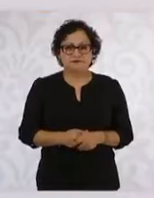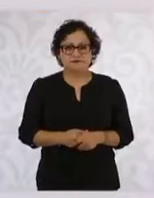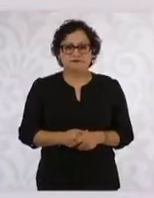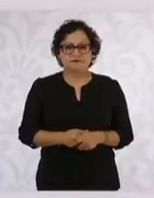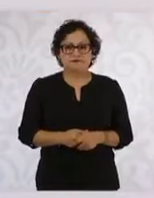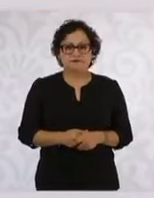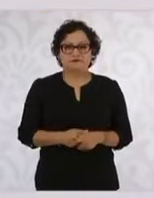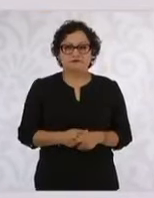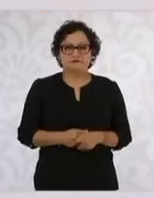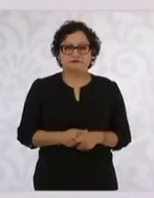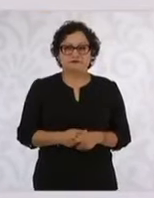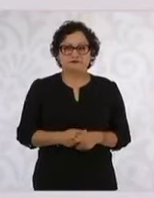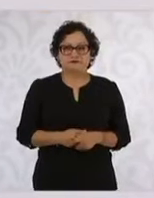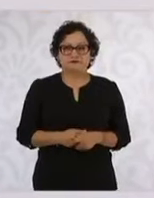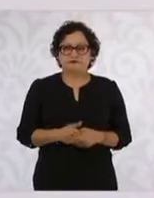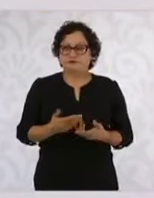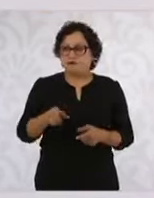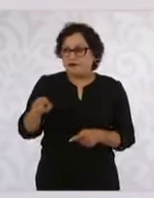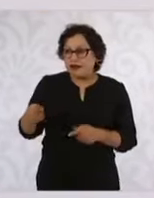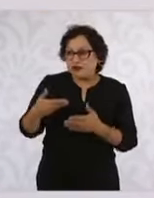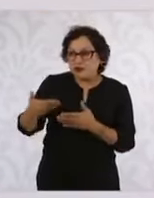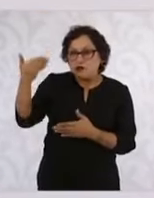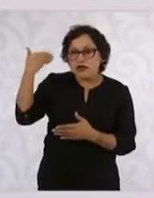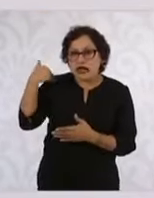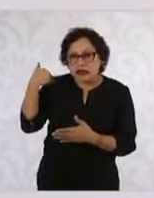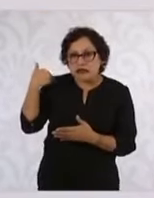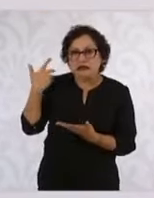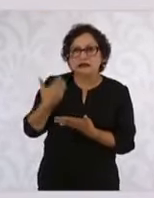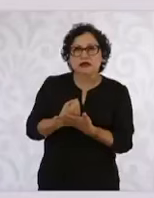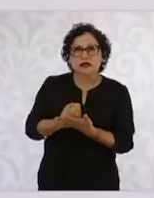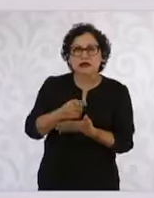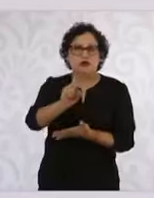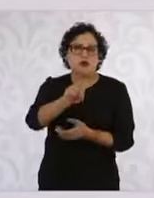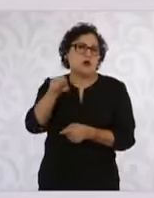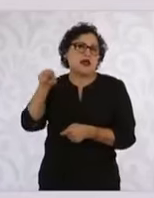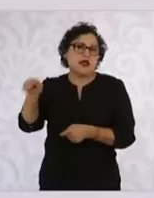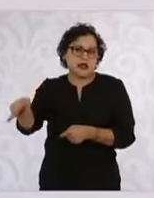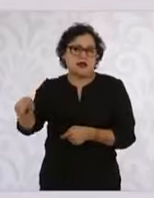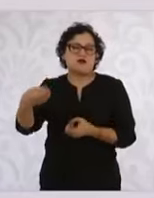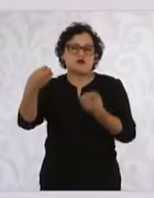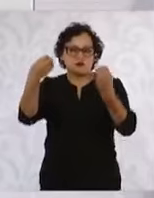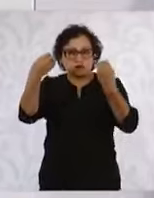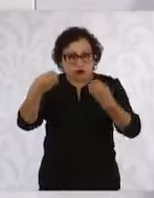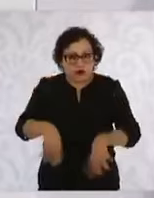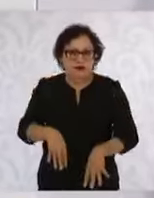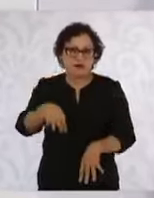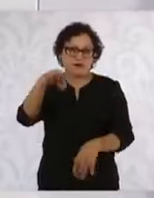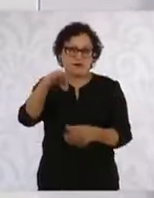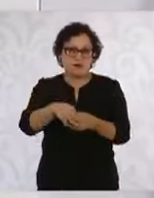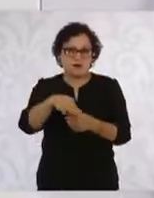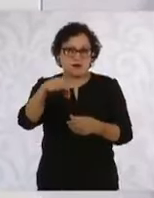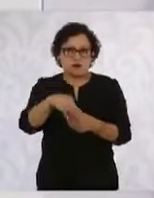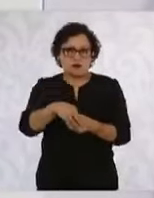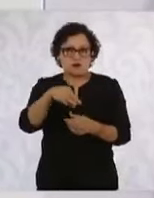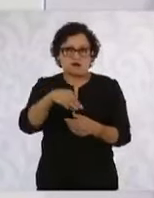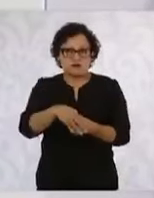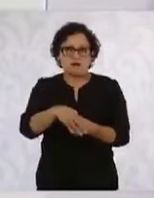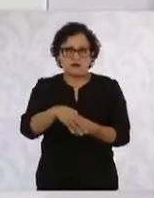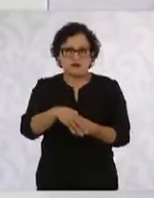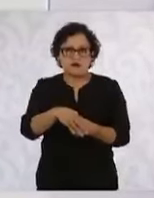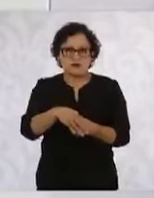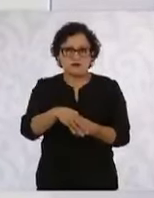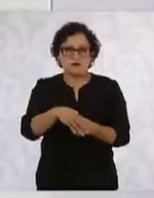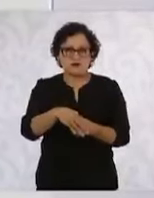bueno, ellos perdieron más bien, ellos tuvieron un porcentaje de votación en esta